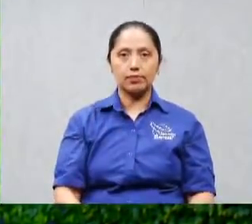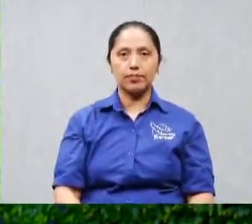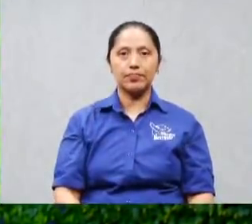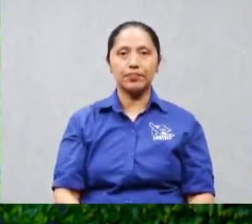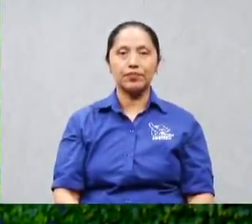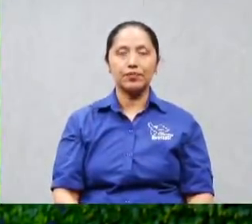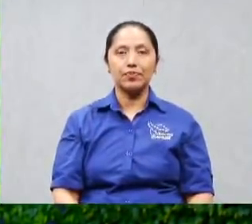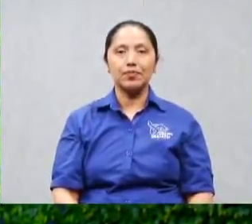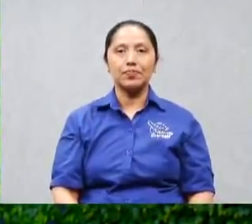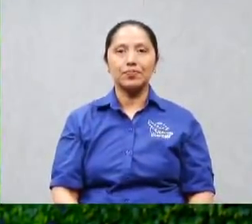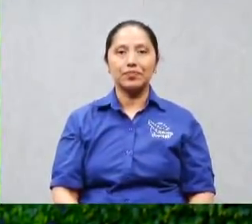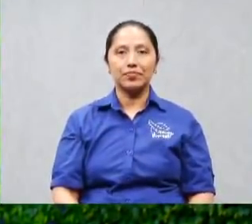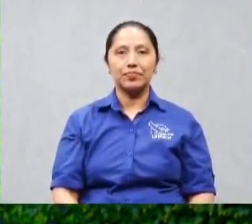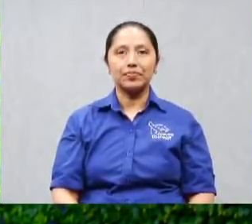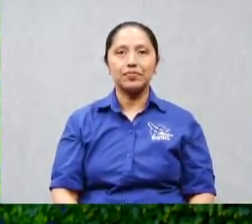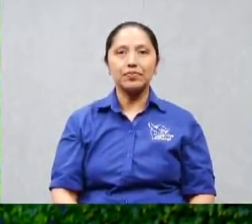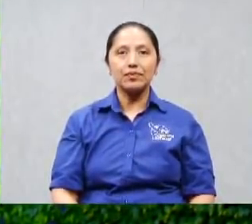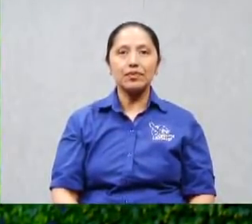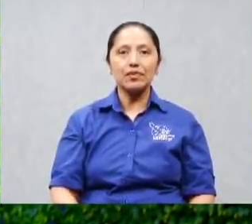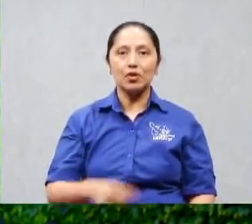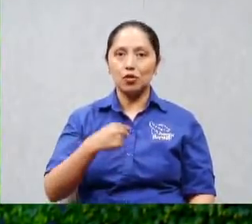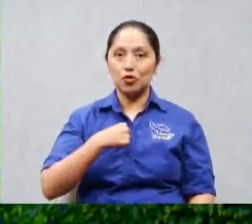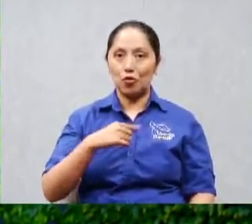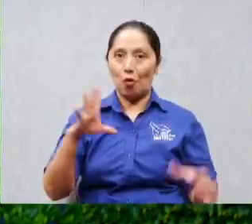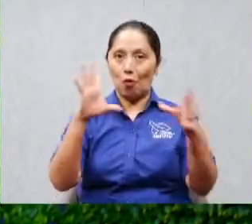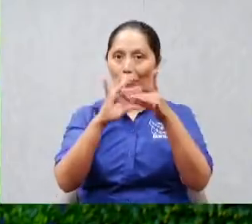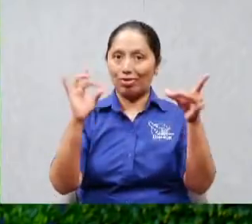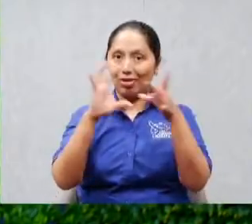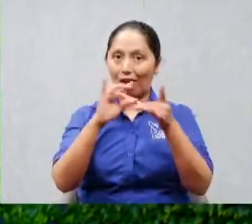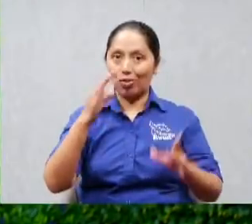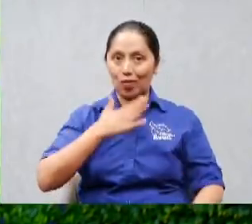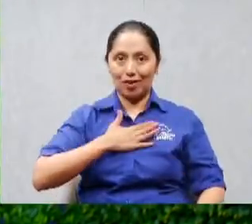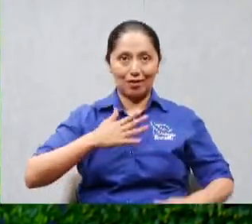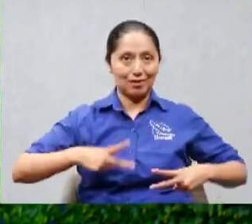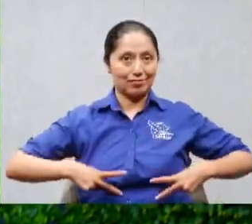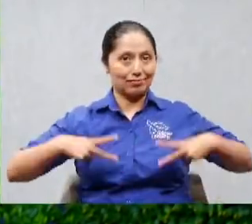ya casi administración es esta y entonces